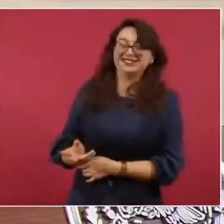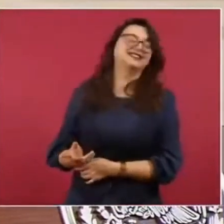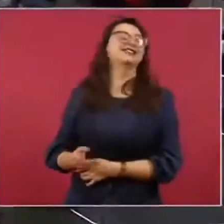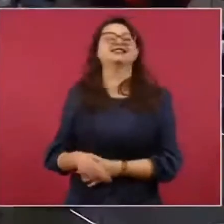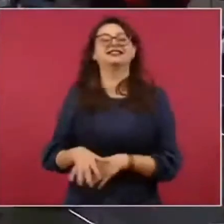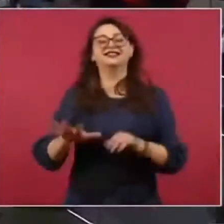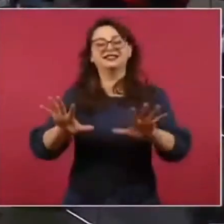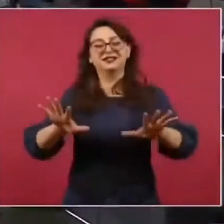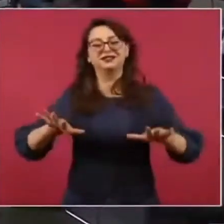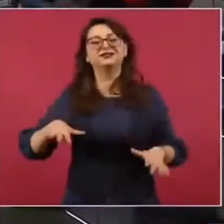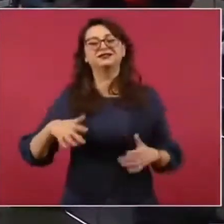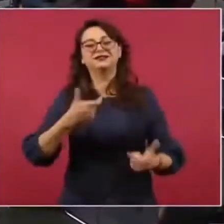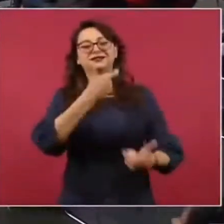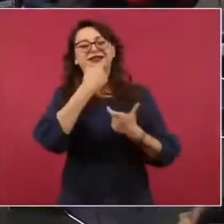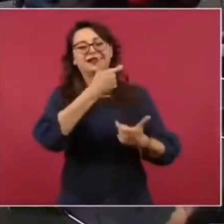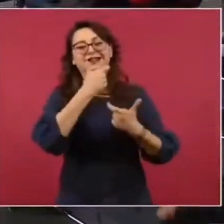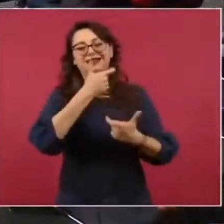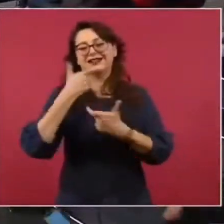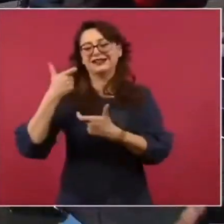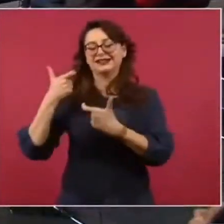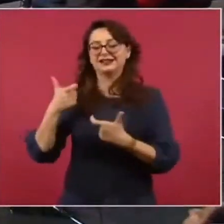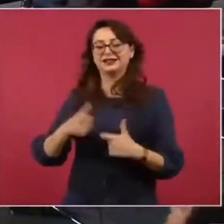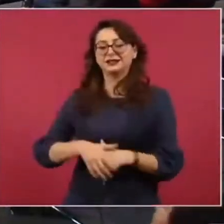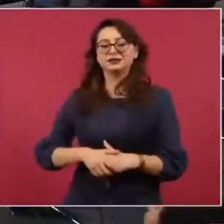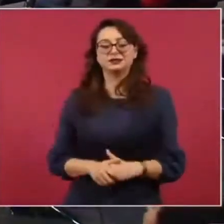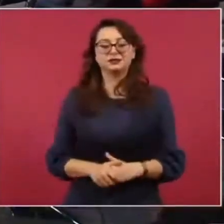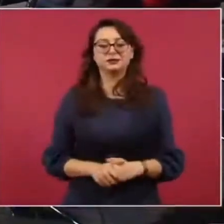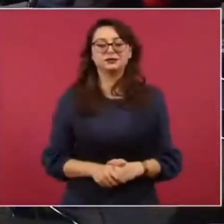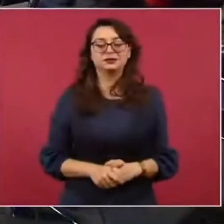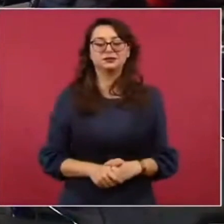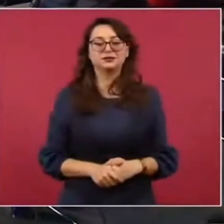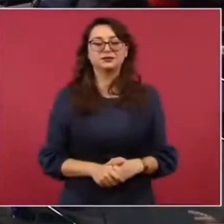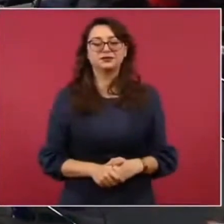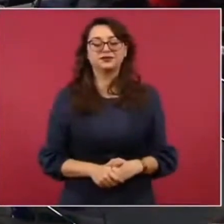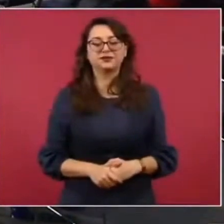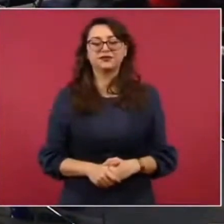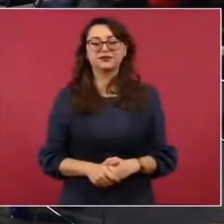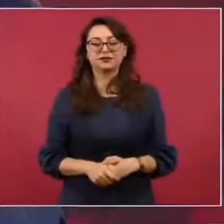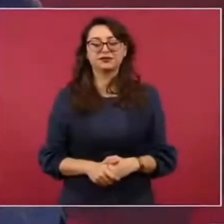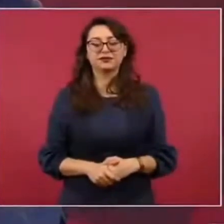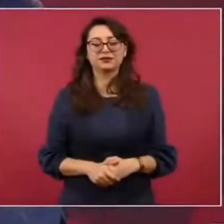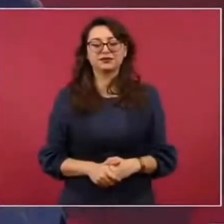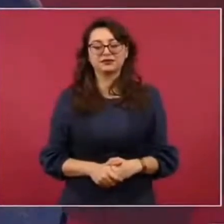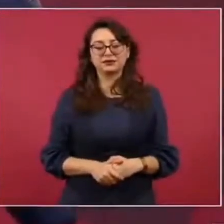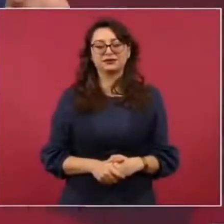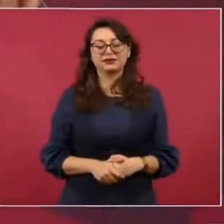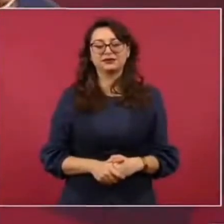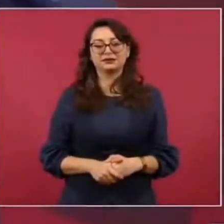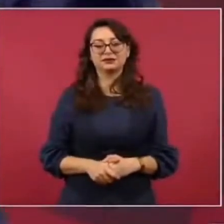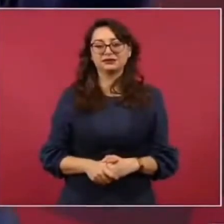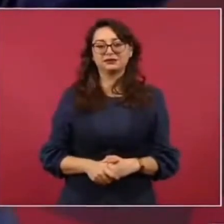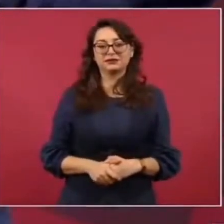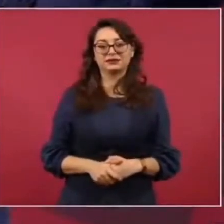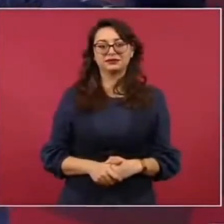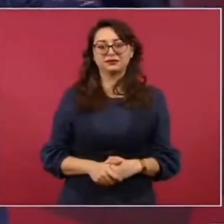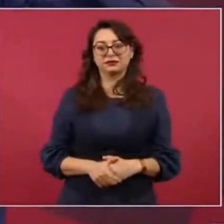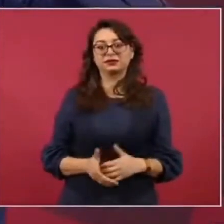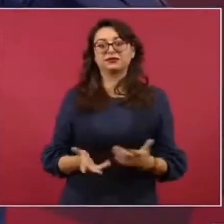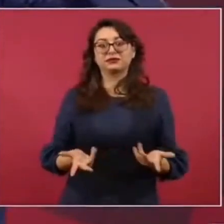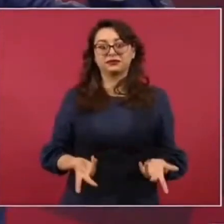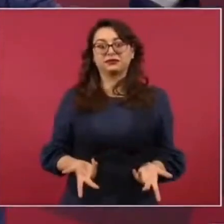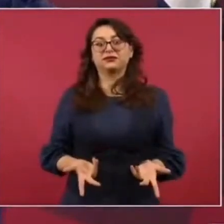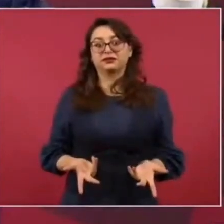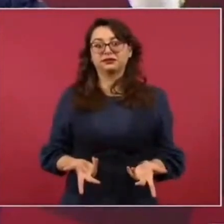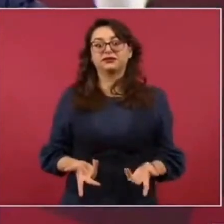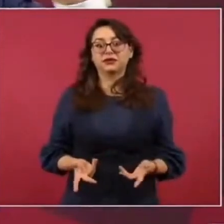No, es que puede uno pasar de un tema a